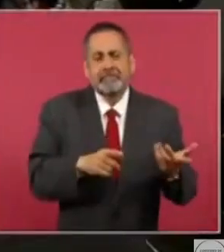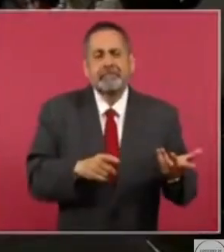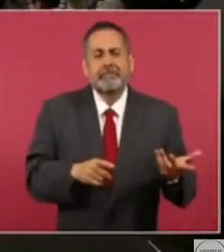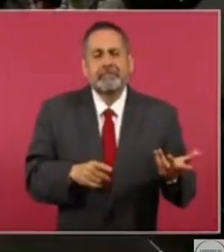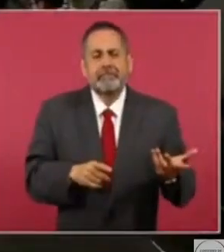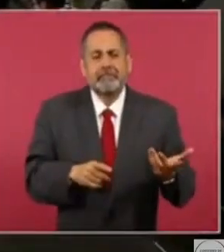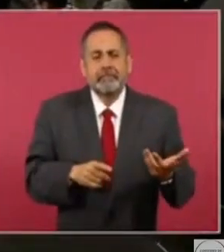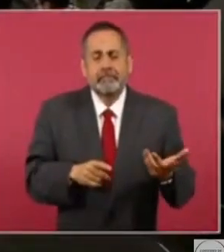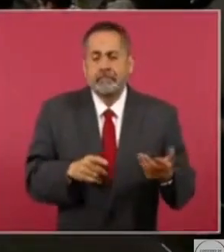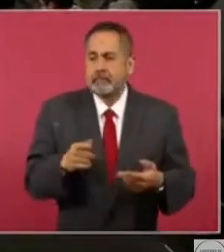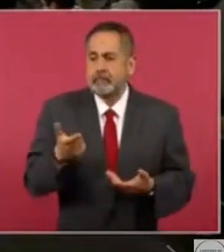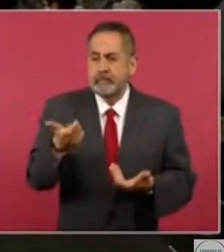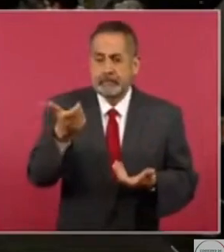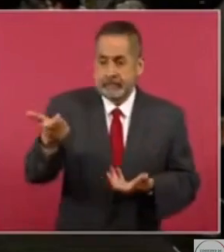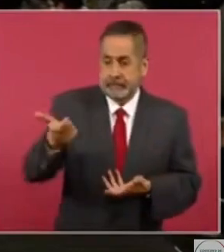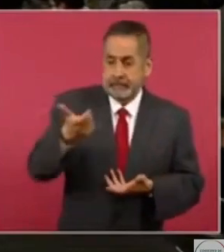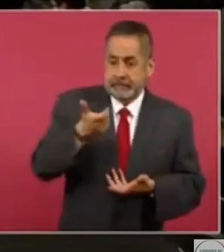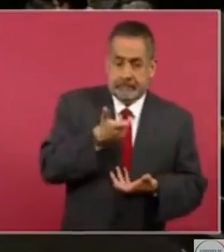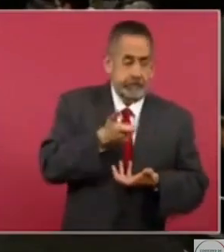lavado de dinero,